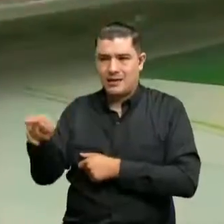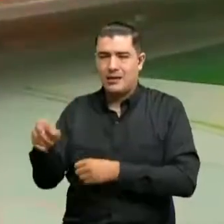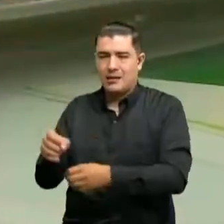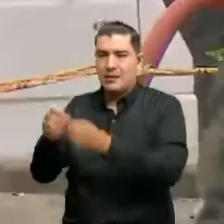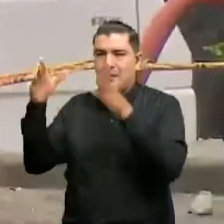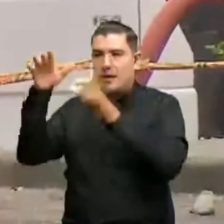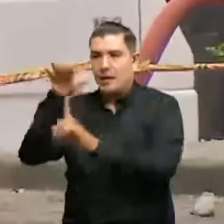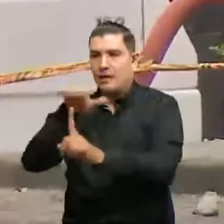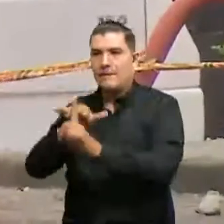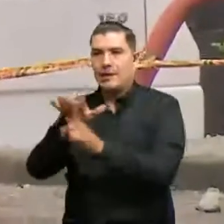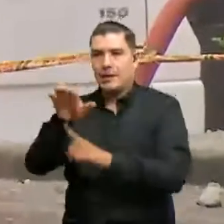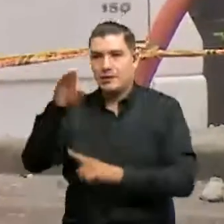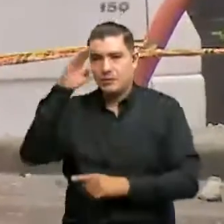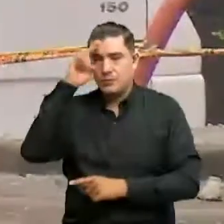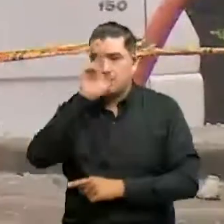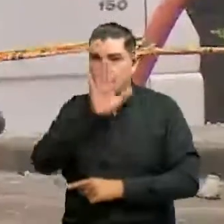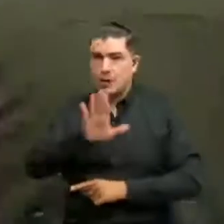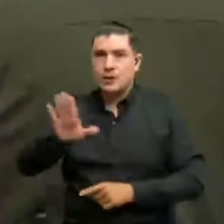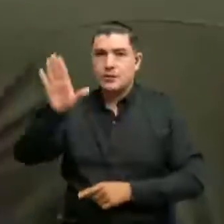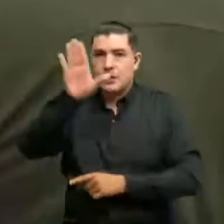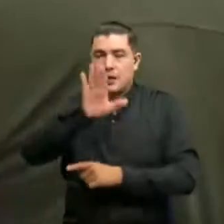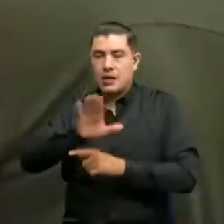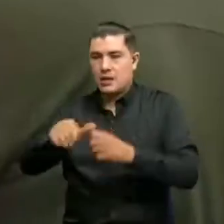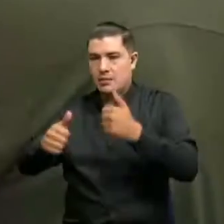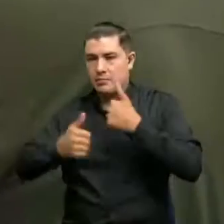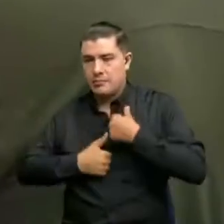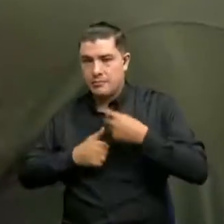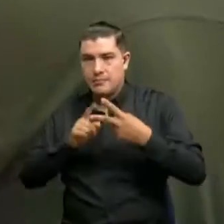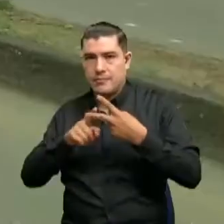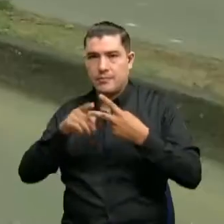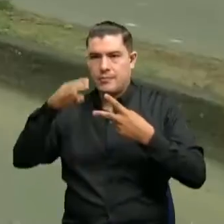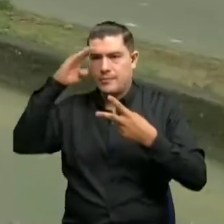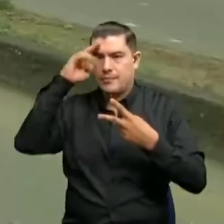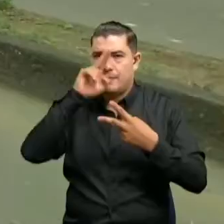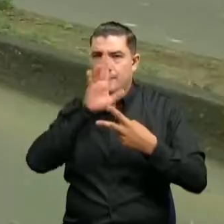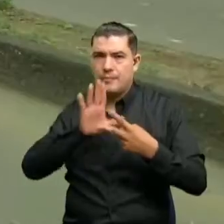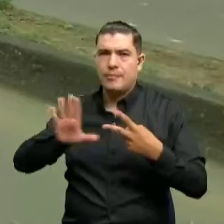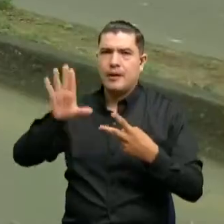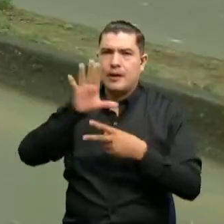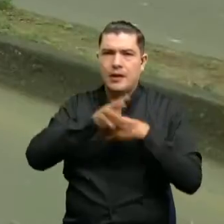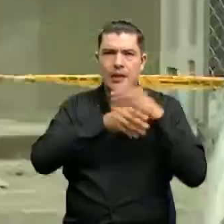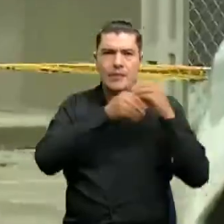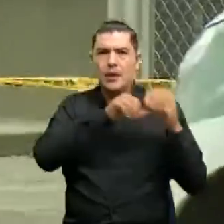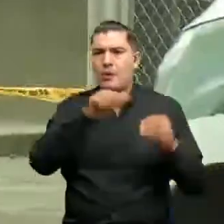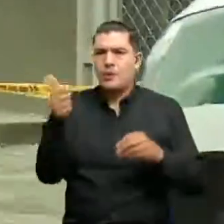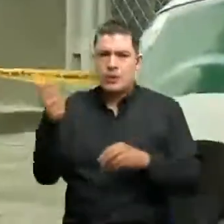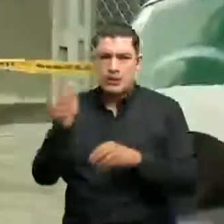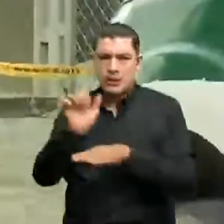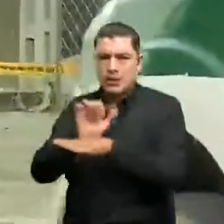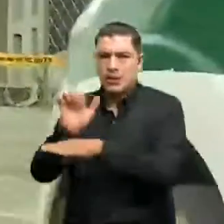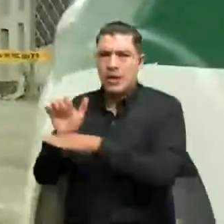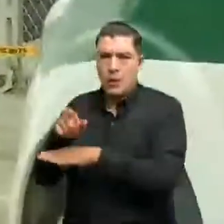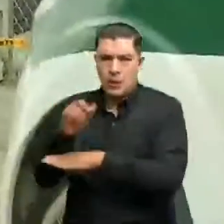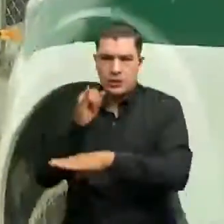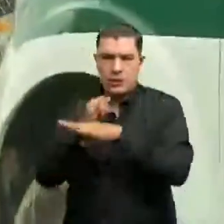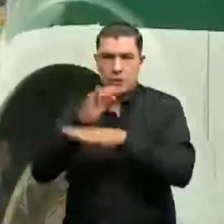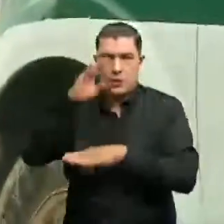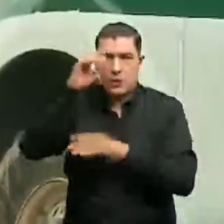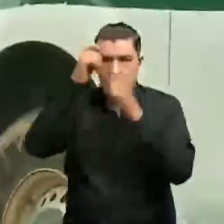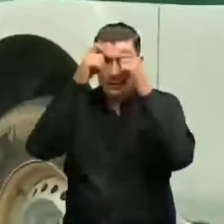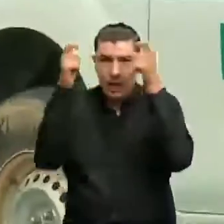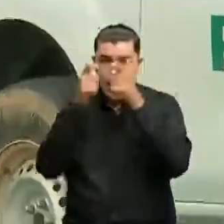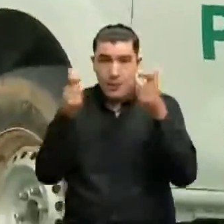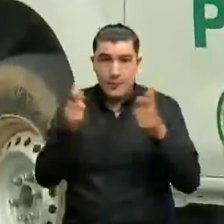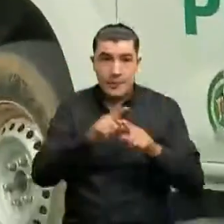dirigidos hacia la fuerza pública, hacia el ejército, hacia la policía, inclusive hacia otros entes del Estado, pero el ciudadano, las dos